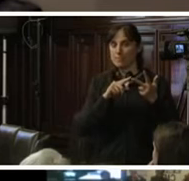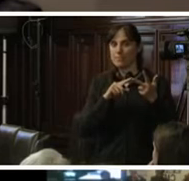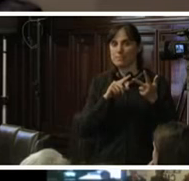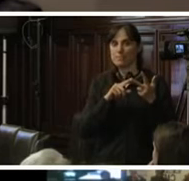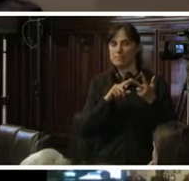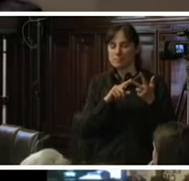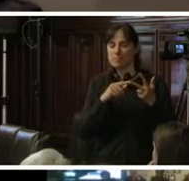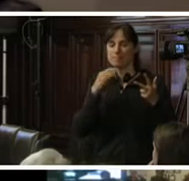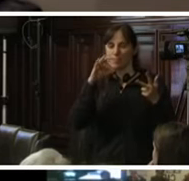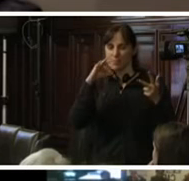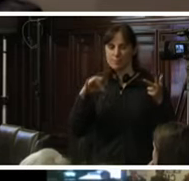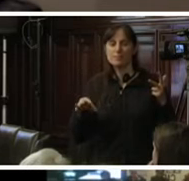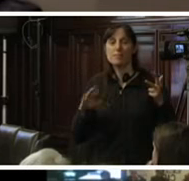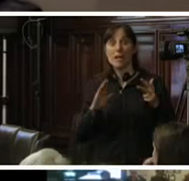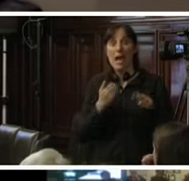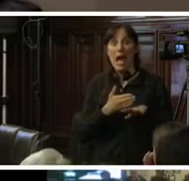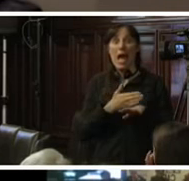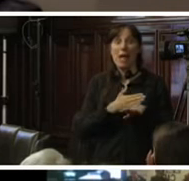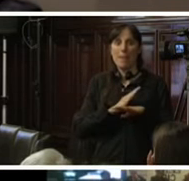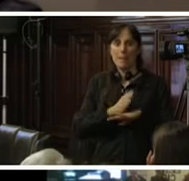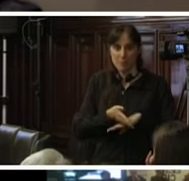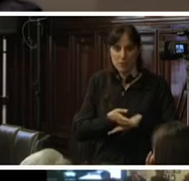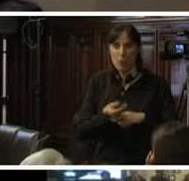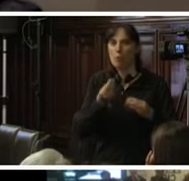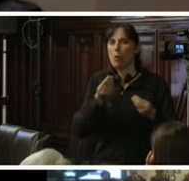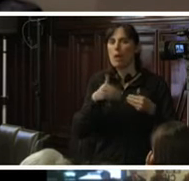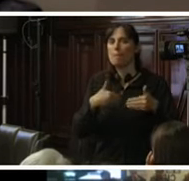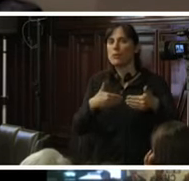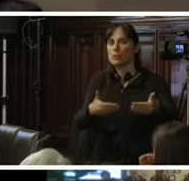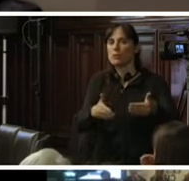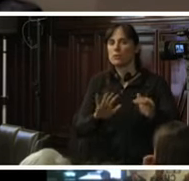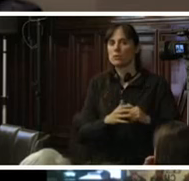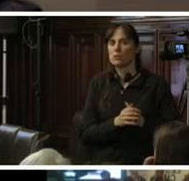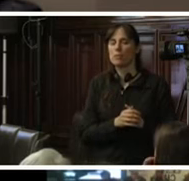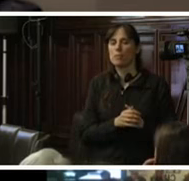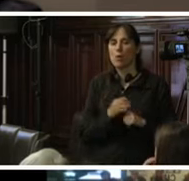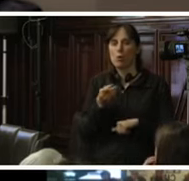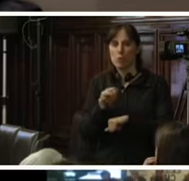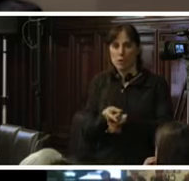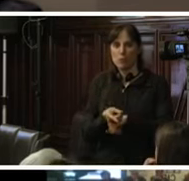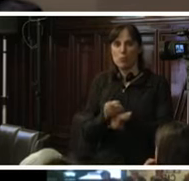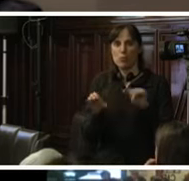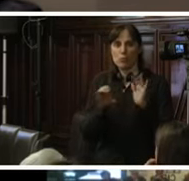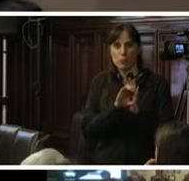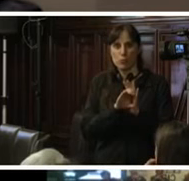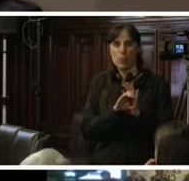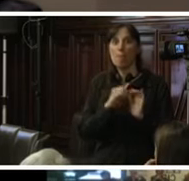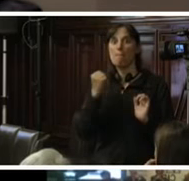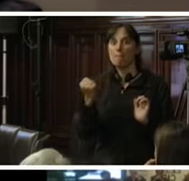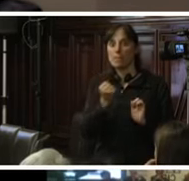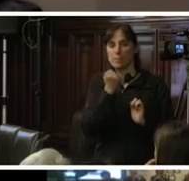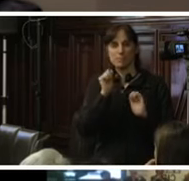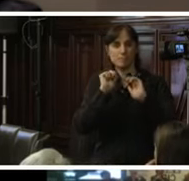las precisiones, antes de ingresar a mencionar cuál es el proceso de acusación constitucional, es importante